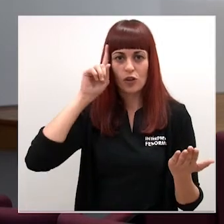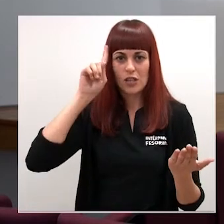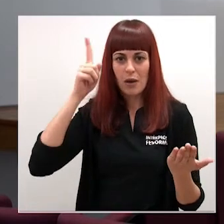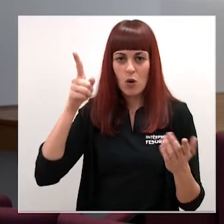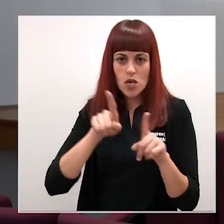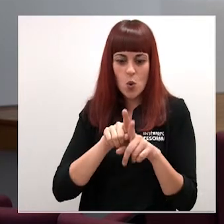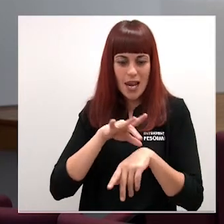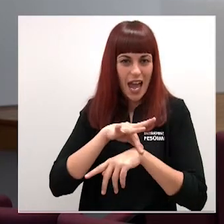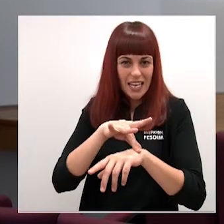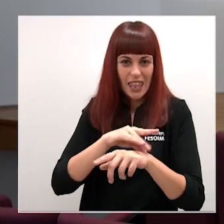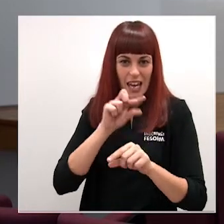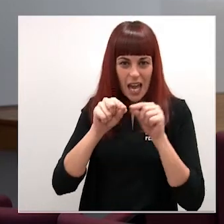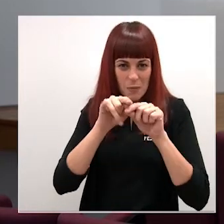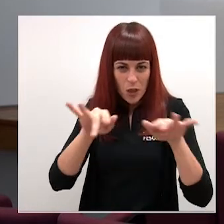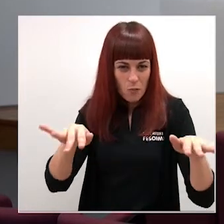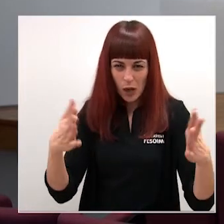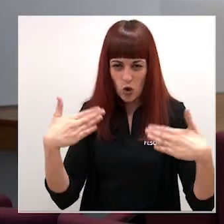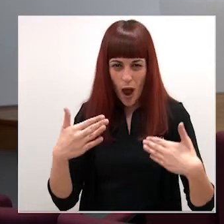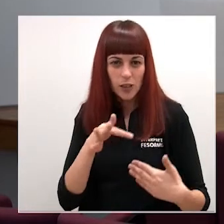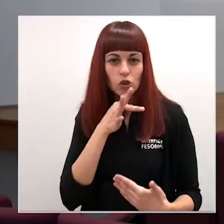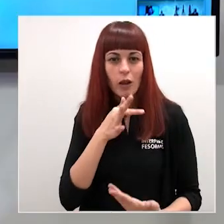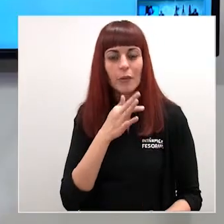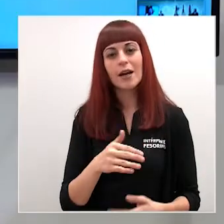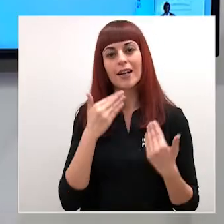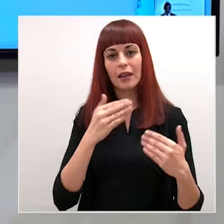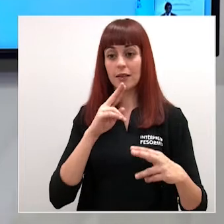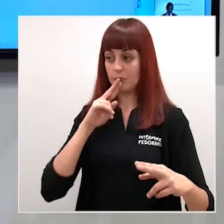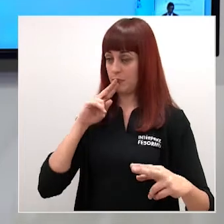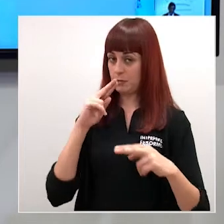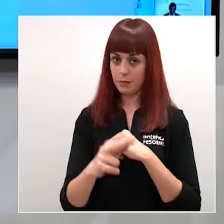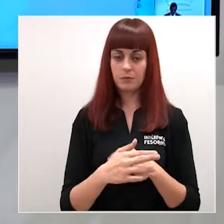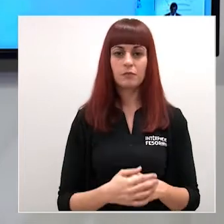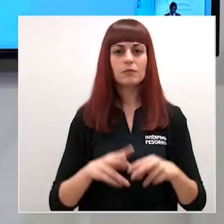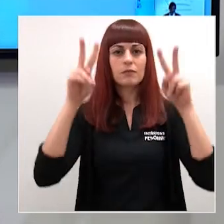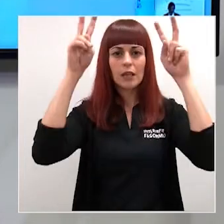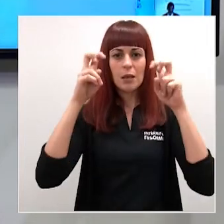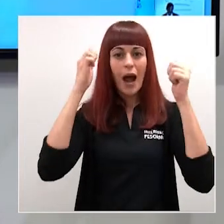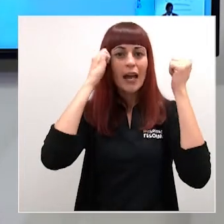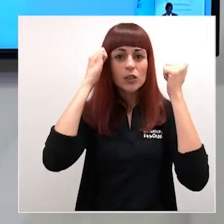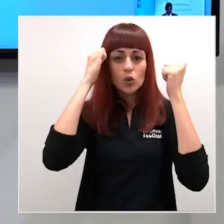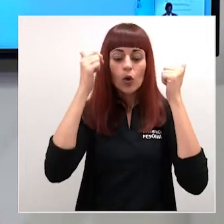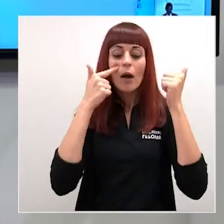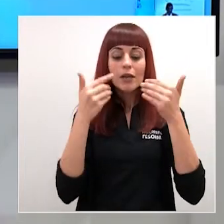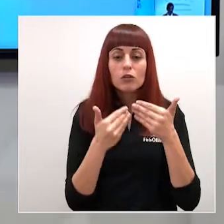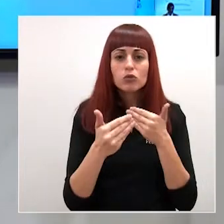mapa epidemiológico gracias bueno respecto al estudio de seroprevalencia efectivamente